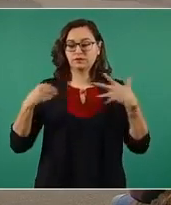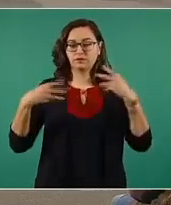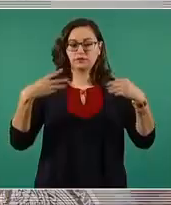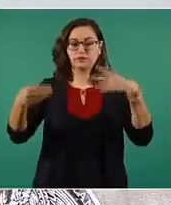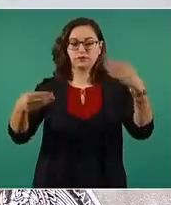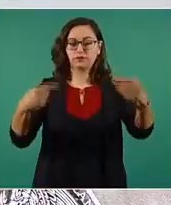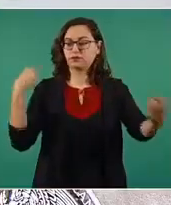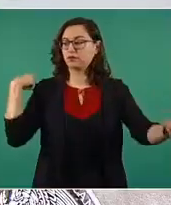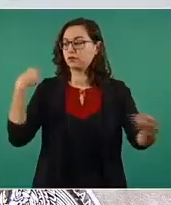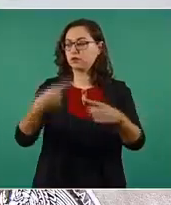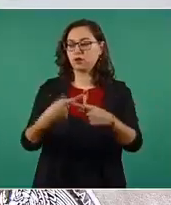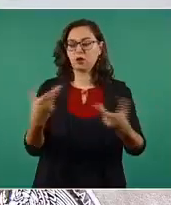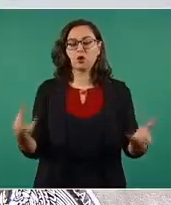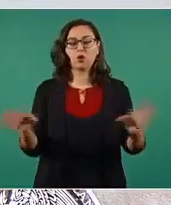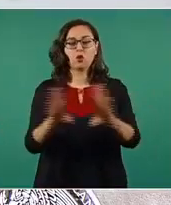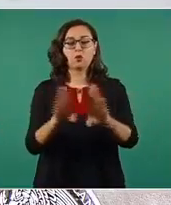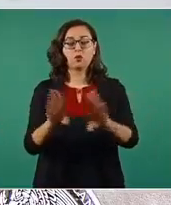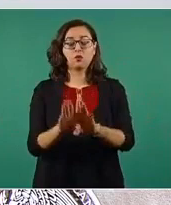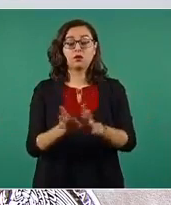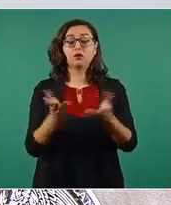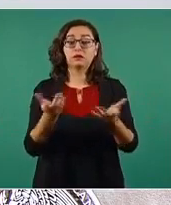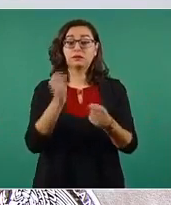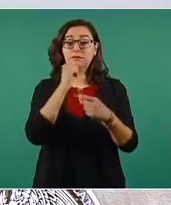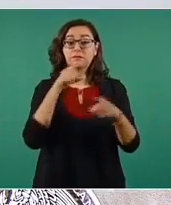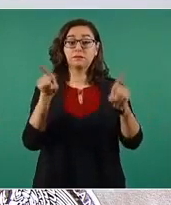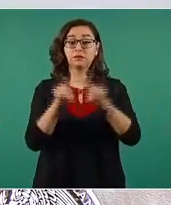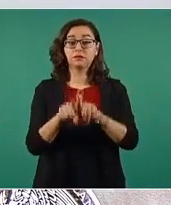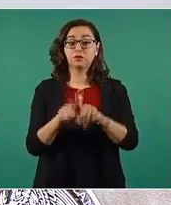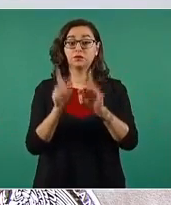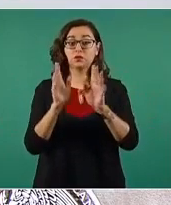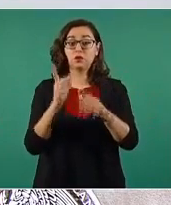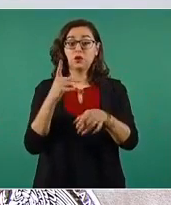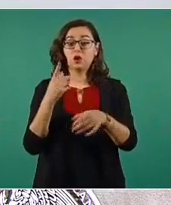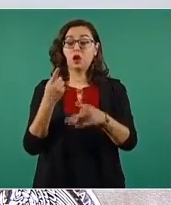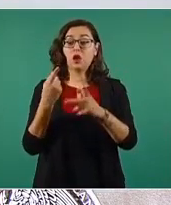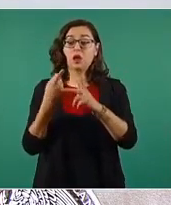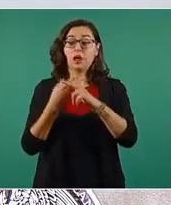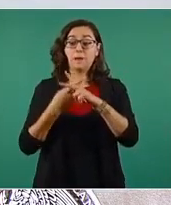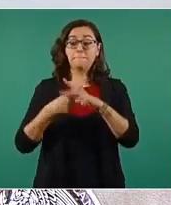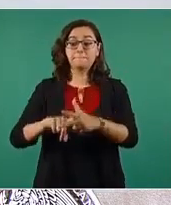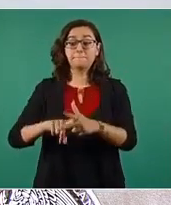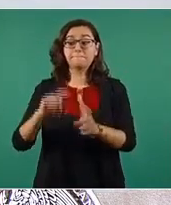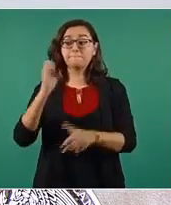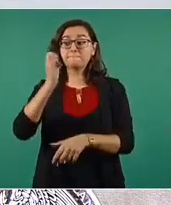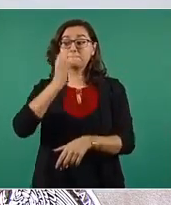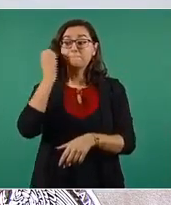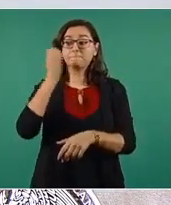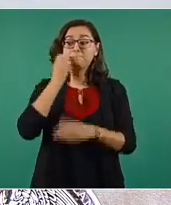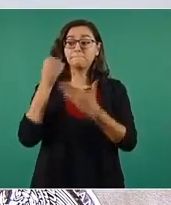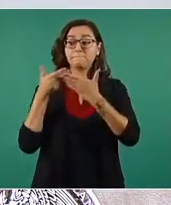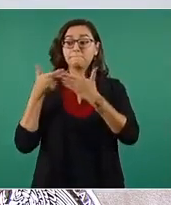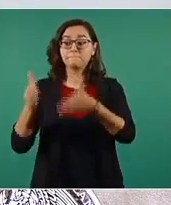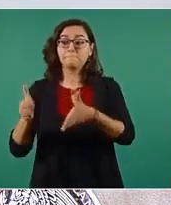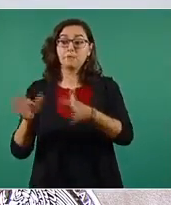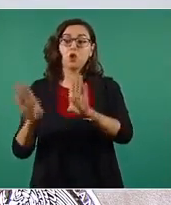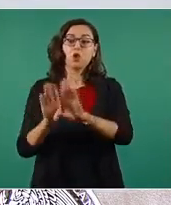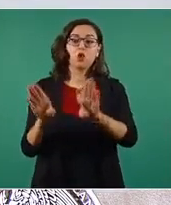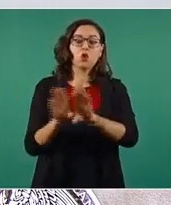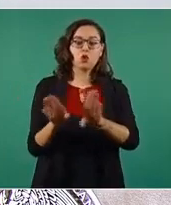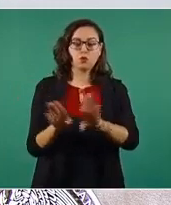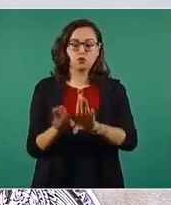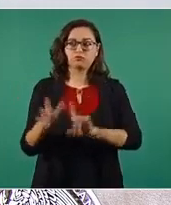regreso a clases, cómo luce respecto a las previsiones que tenemos en términos epidemiológicos.